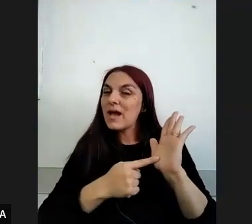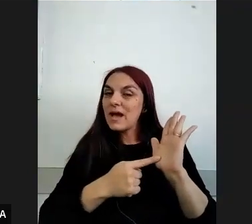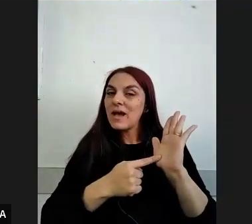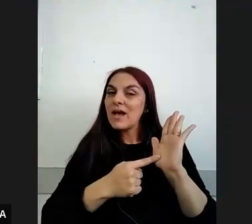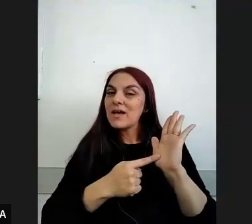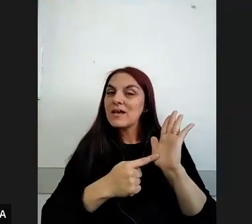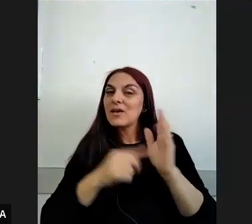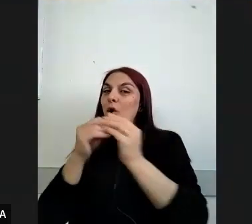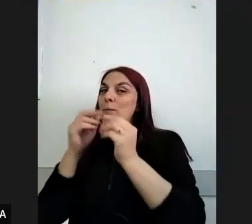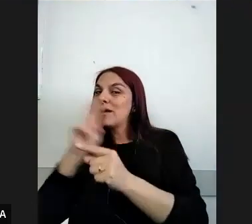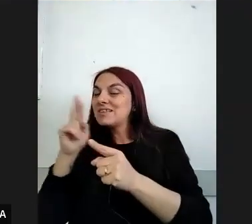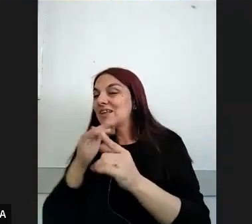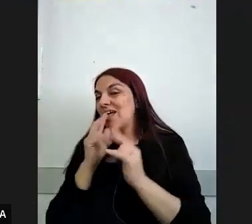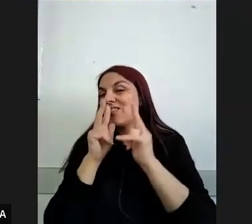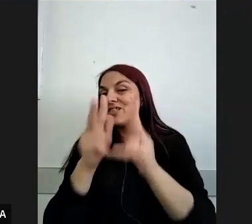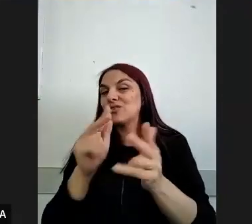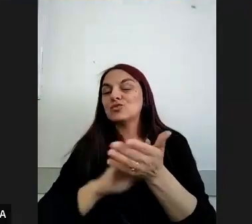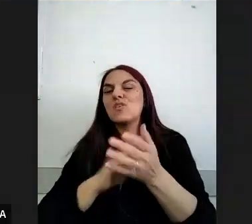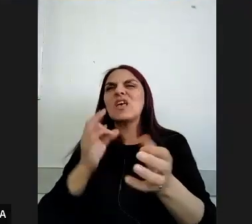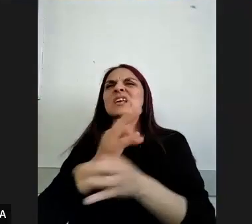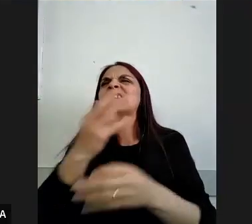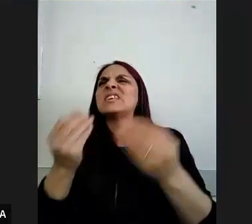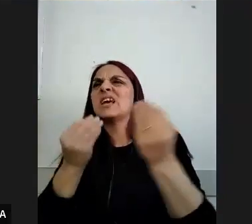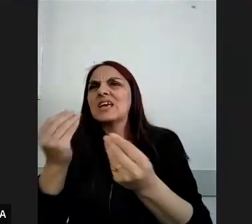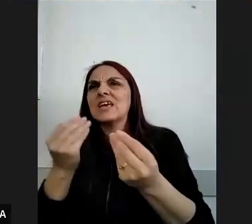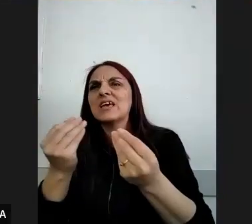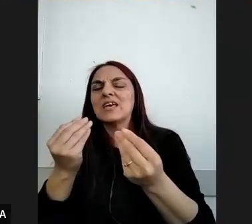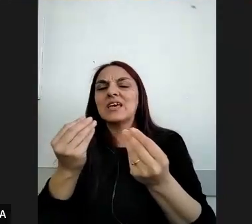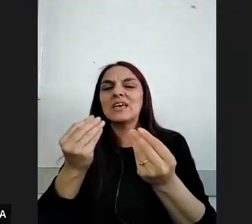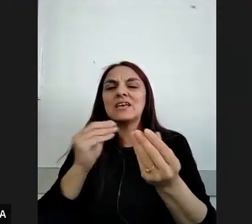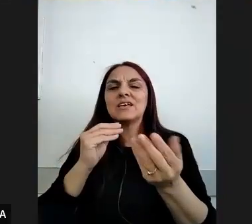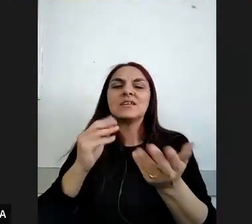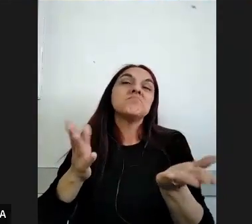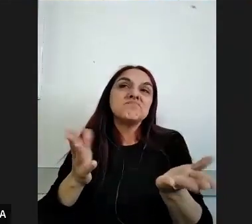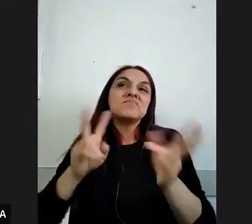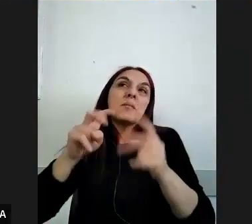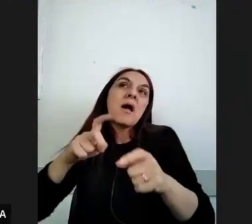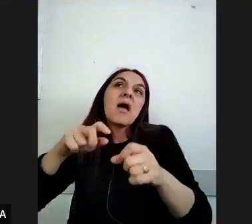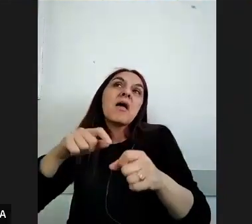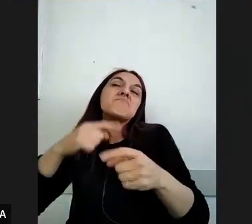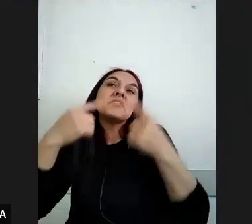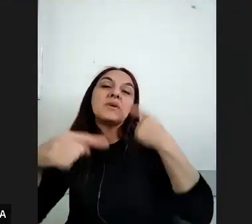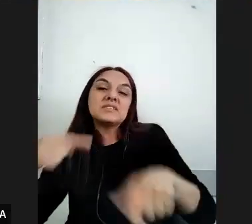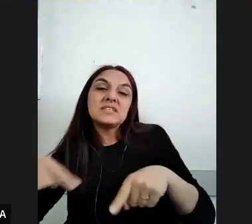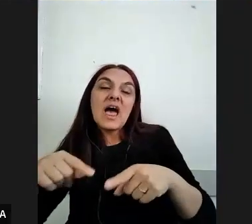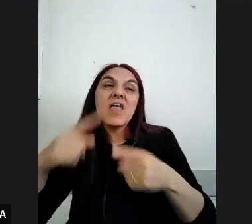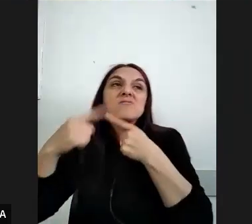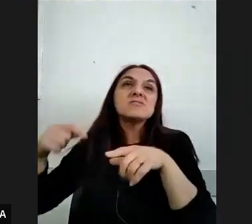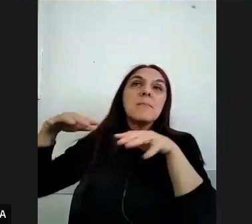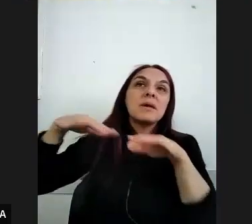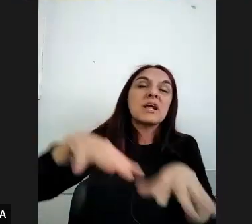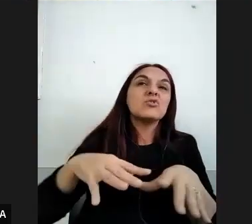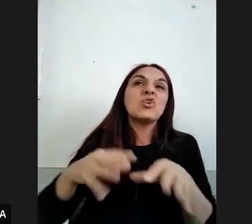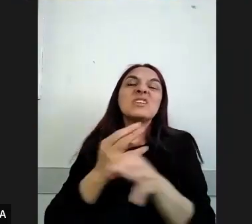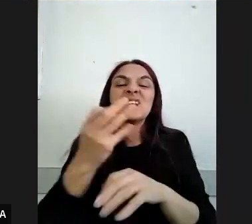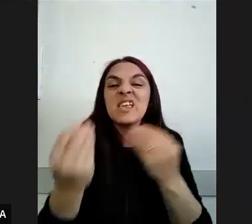Laura sobre en términos de bueno qué se enseña a partir digamos de la diversidad o qué se enseña de la diversidad y de las migraciones cuál es la